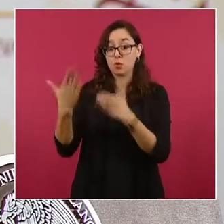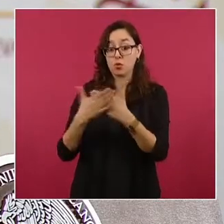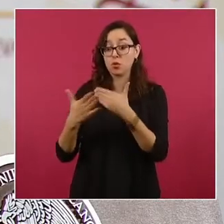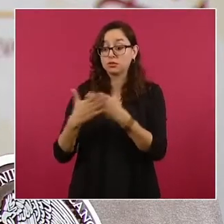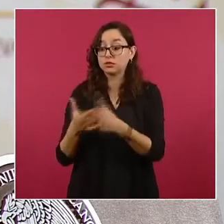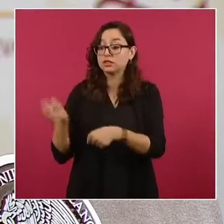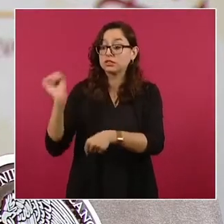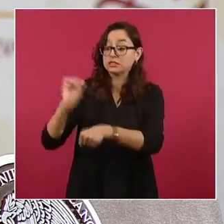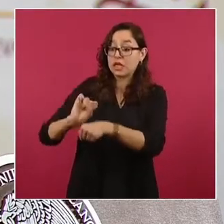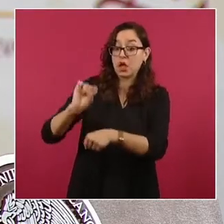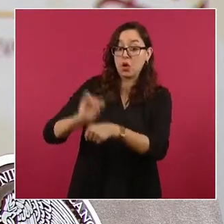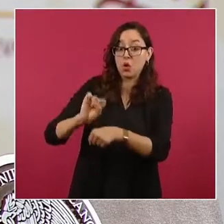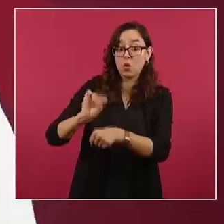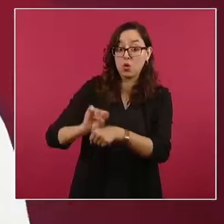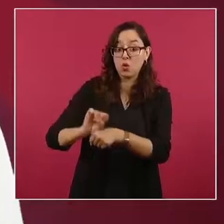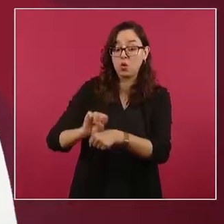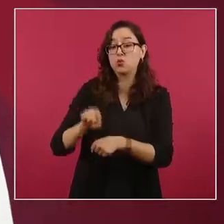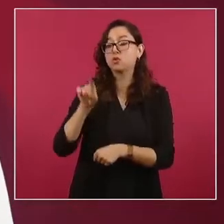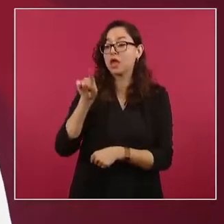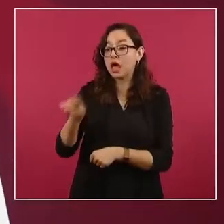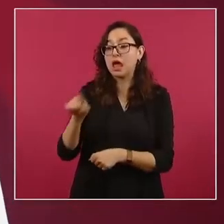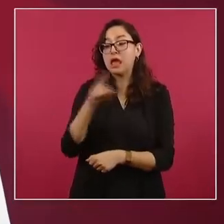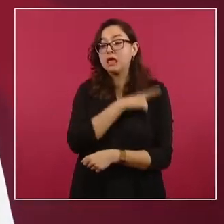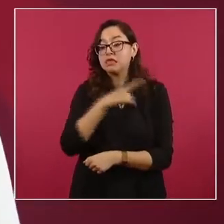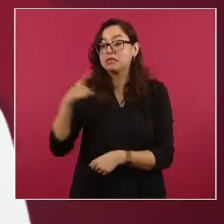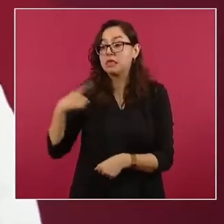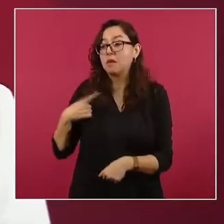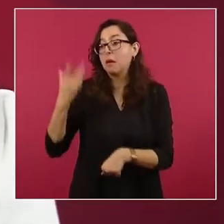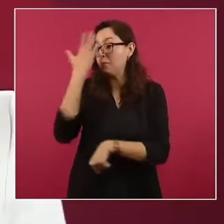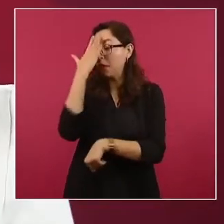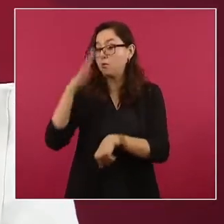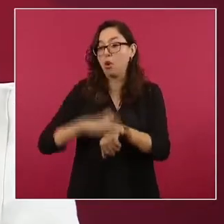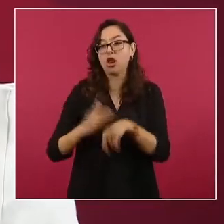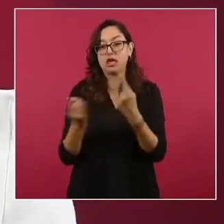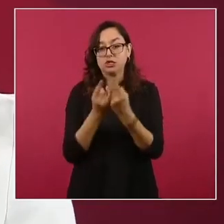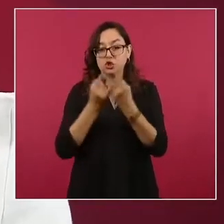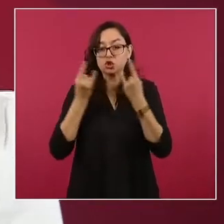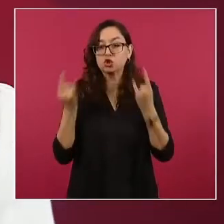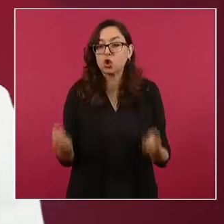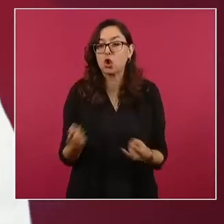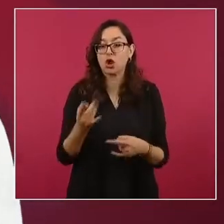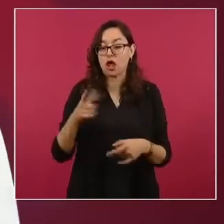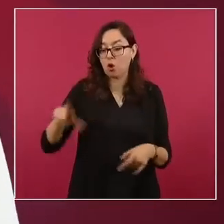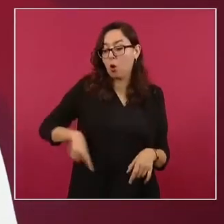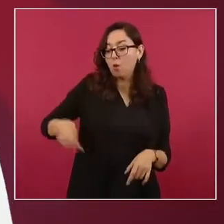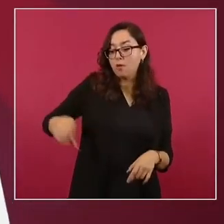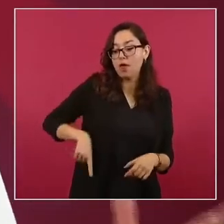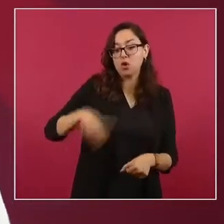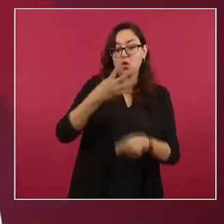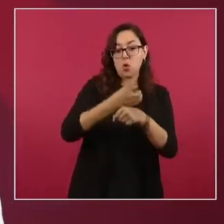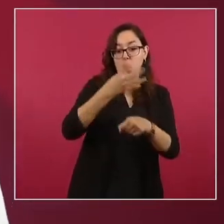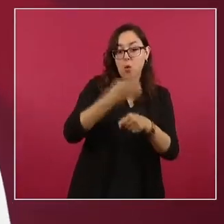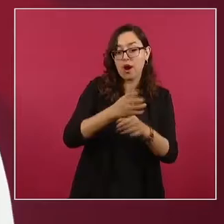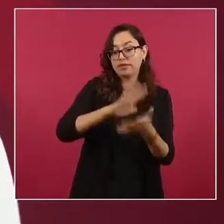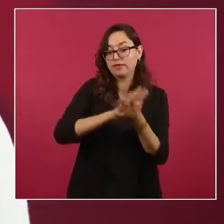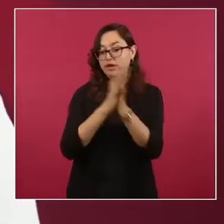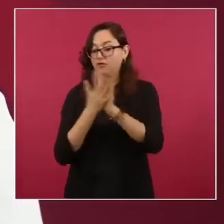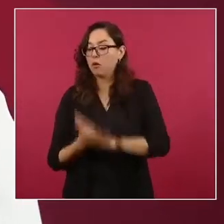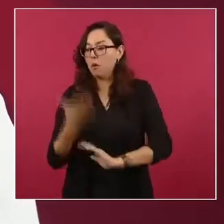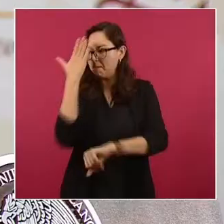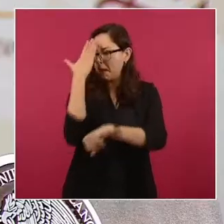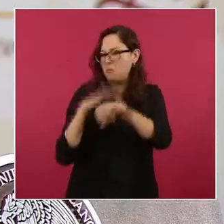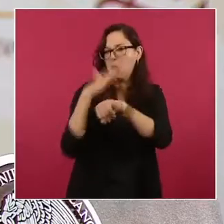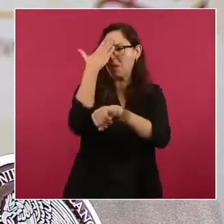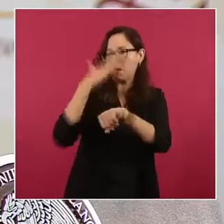a que memoricen las obras de la 4T. La información en la que se basan estos diarios es un